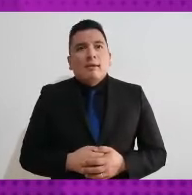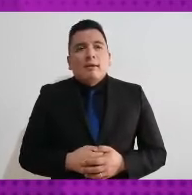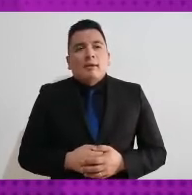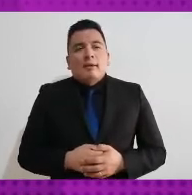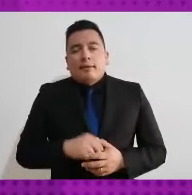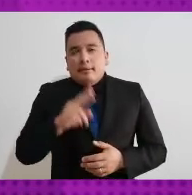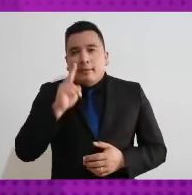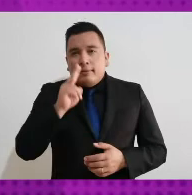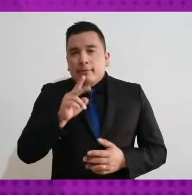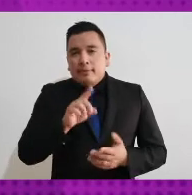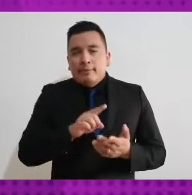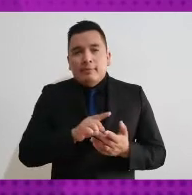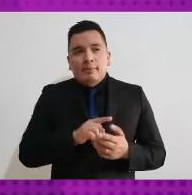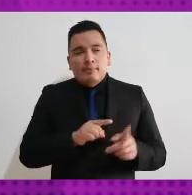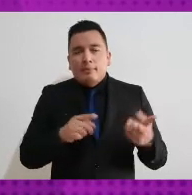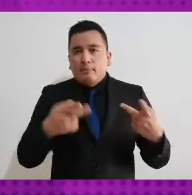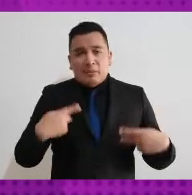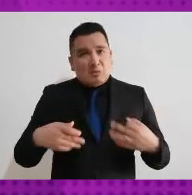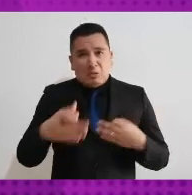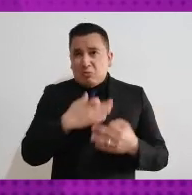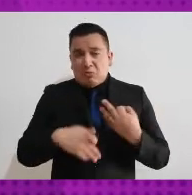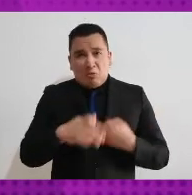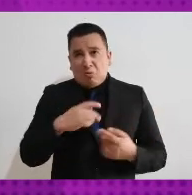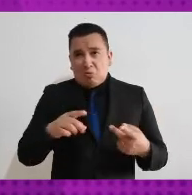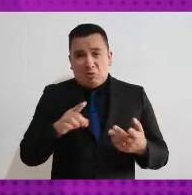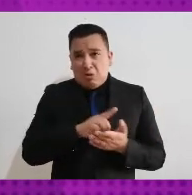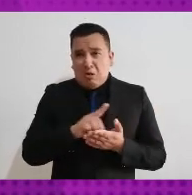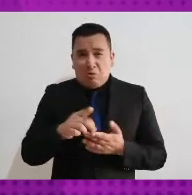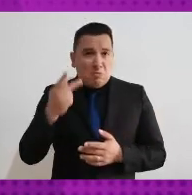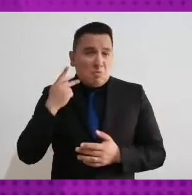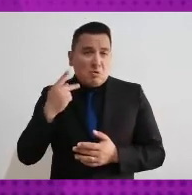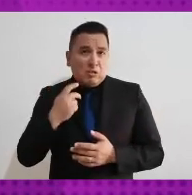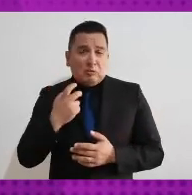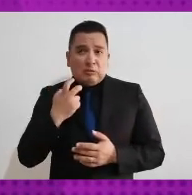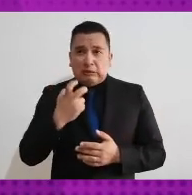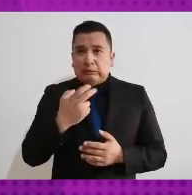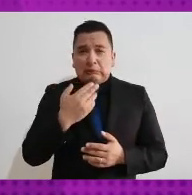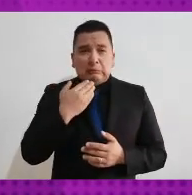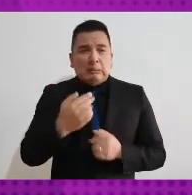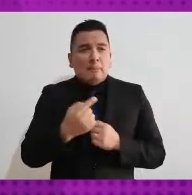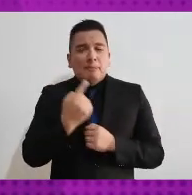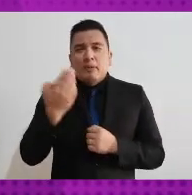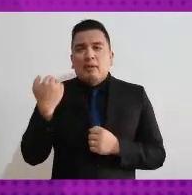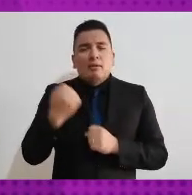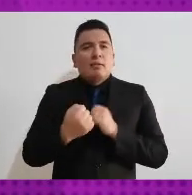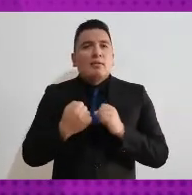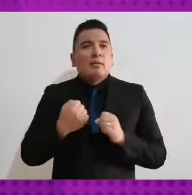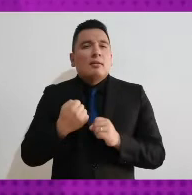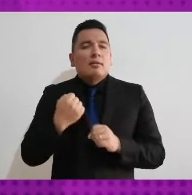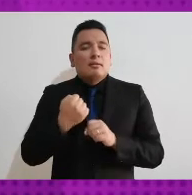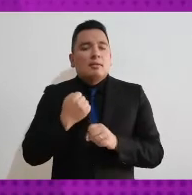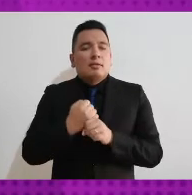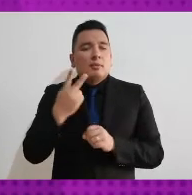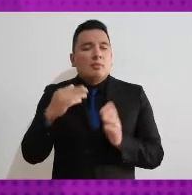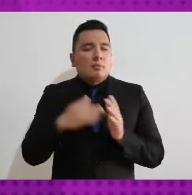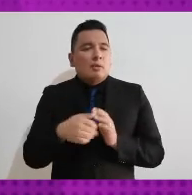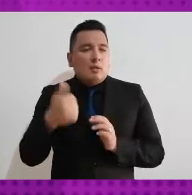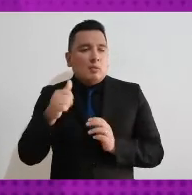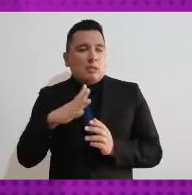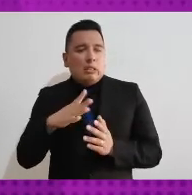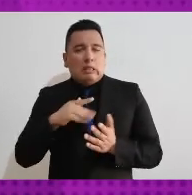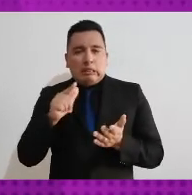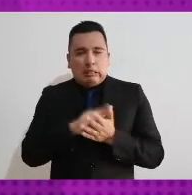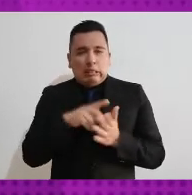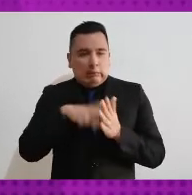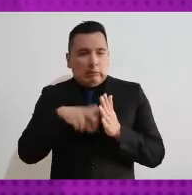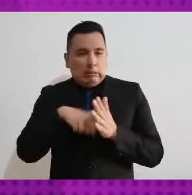los derechos políticos como derechos humanos se reforzó con la reforma constitucional del 10 de junio dos mil once y con esta la suprema corte